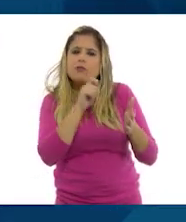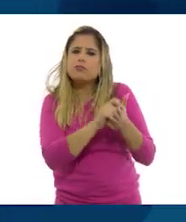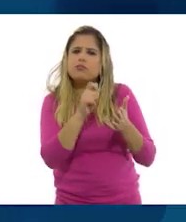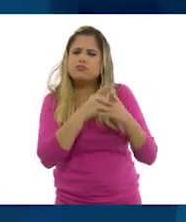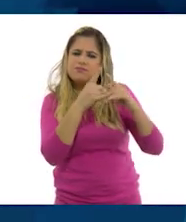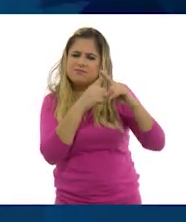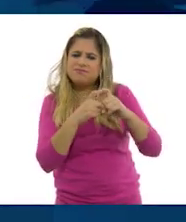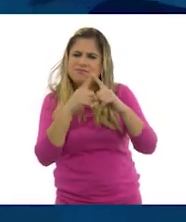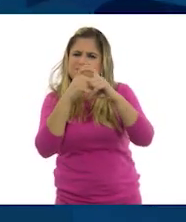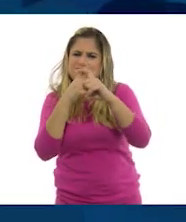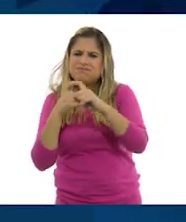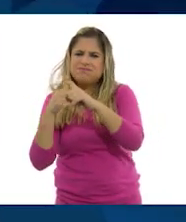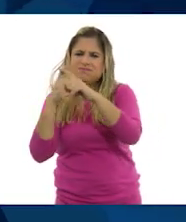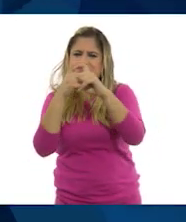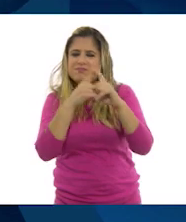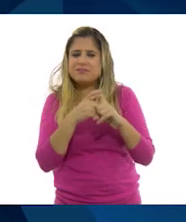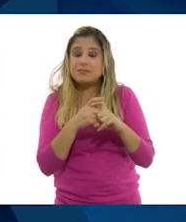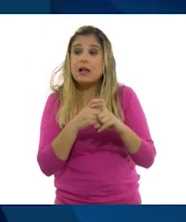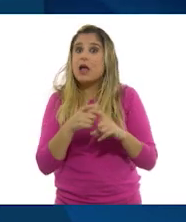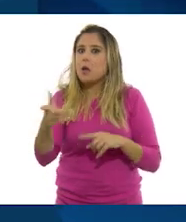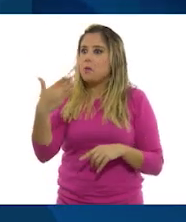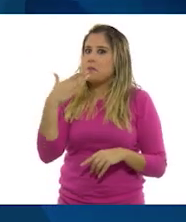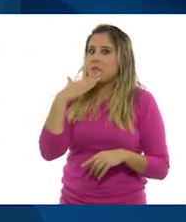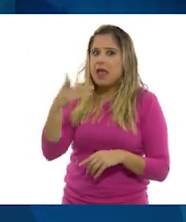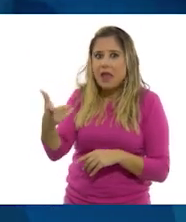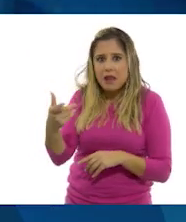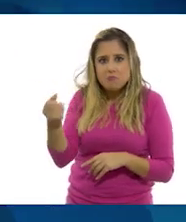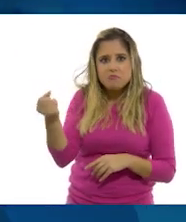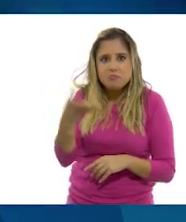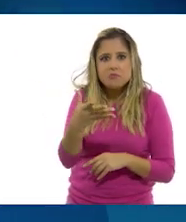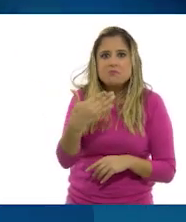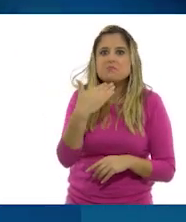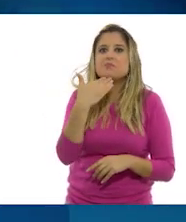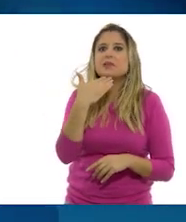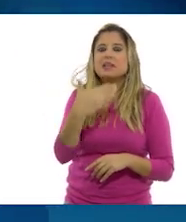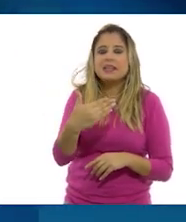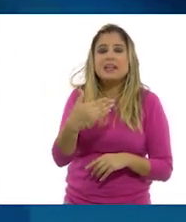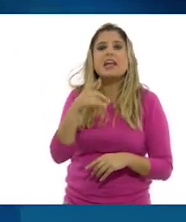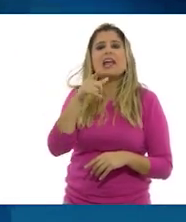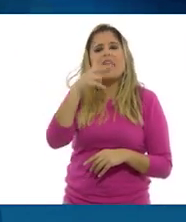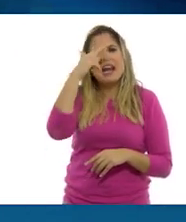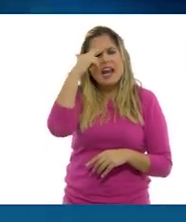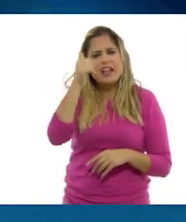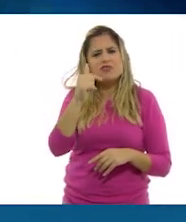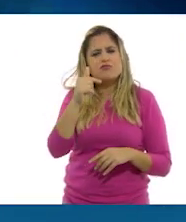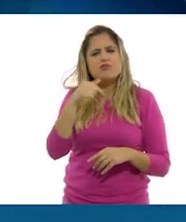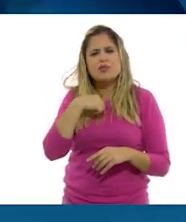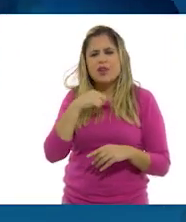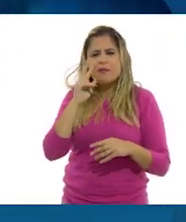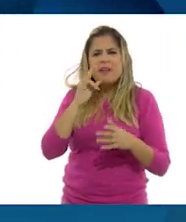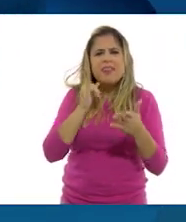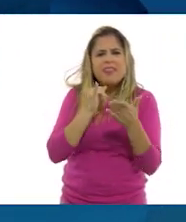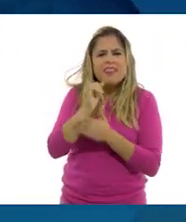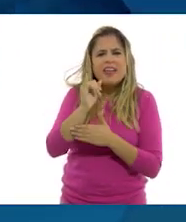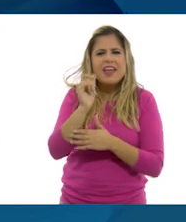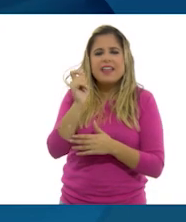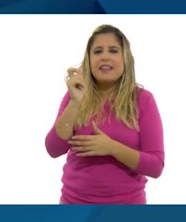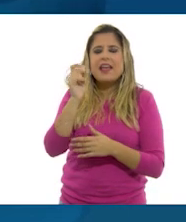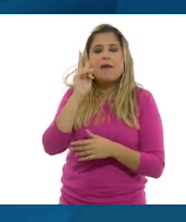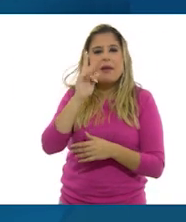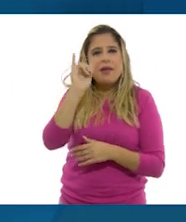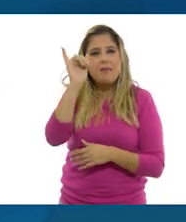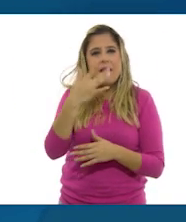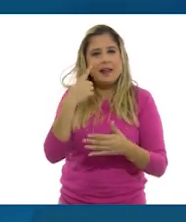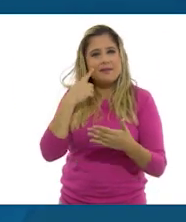jeroglífica. Muy buena aportación, Raulito. Por ese motivo fue que me decidí más bien a traer las imágenes que estamos